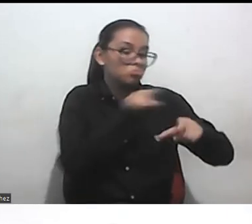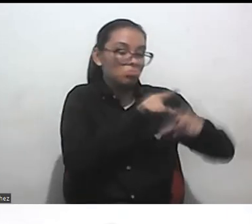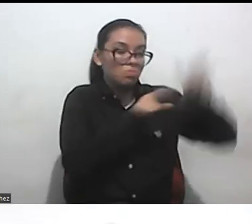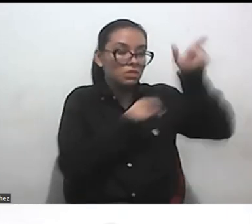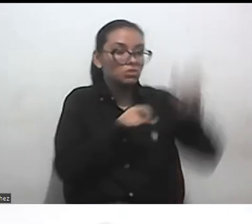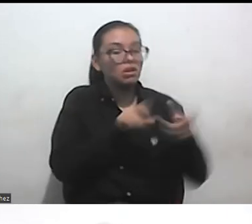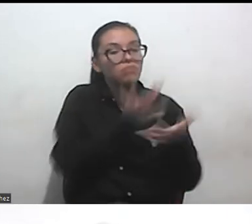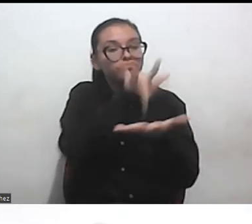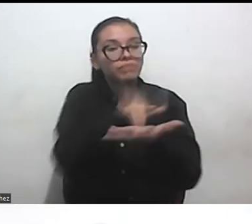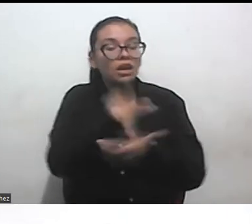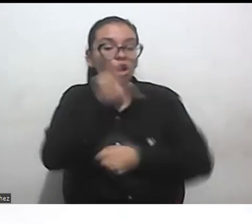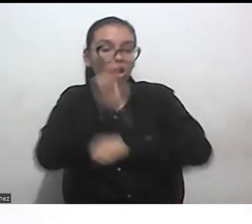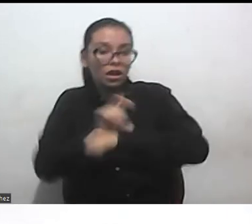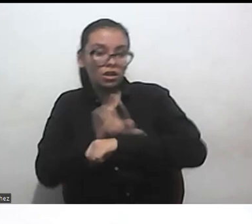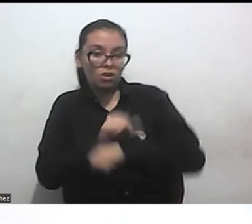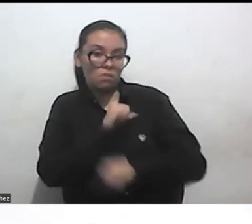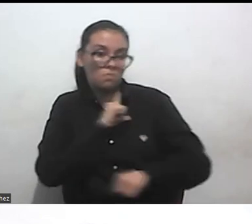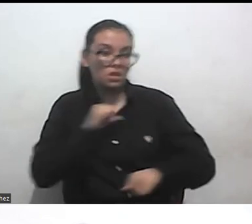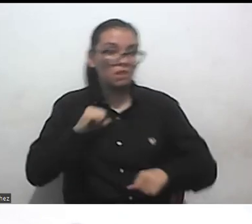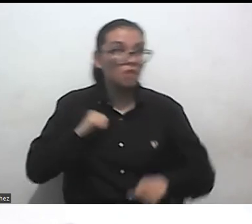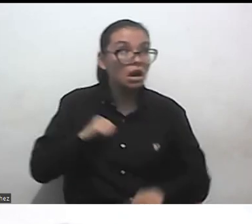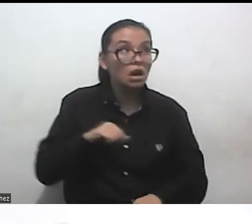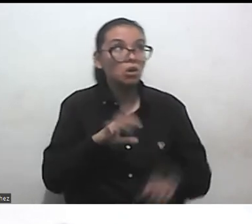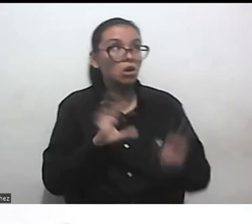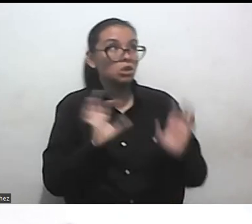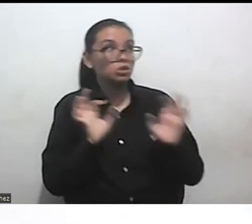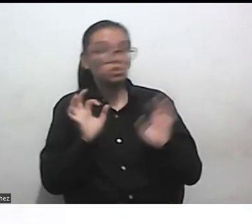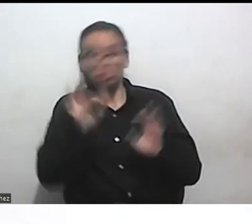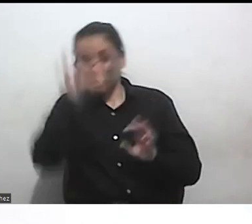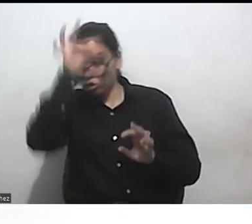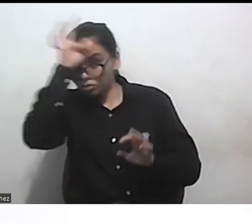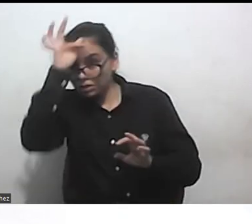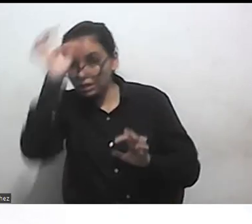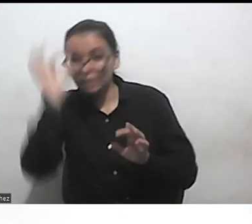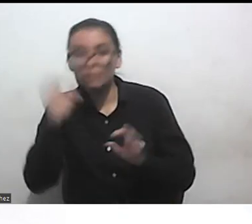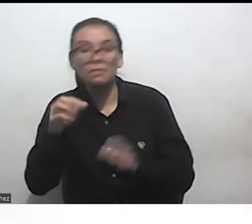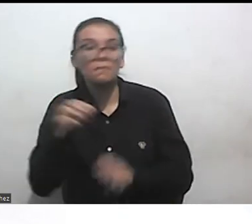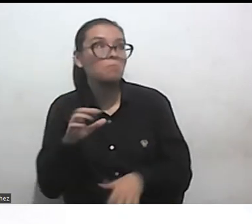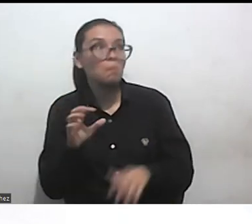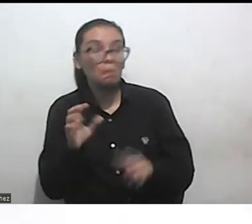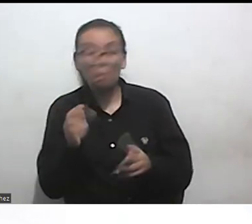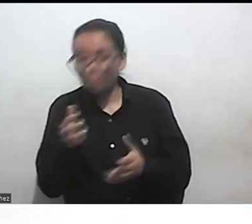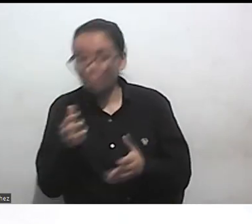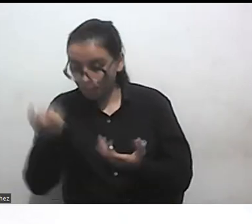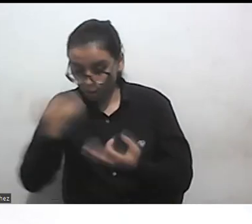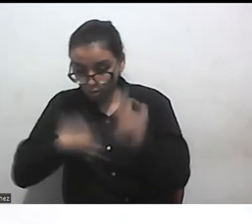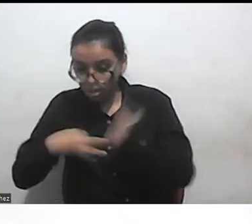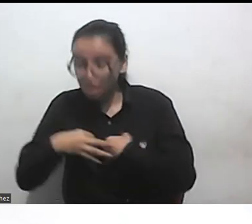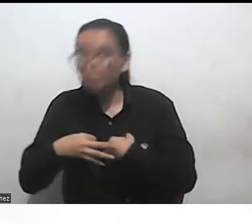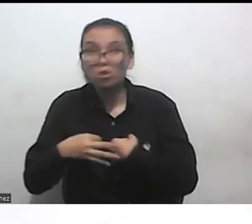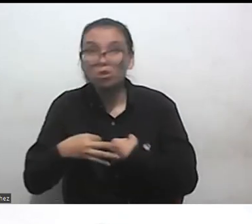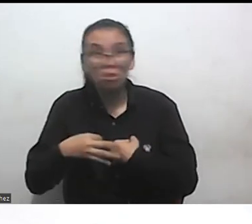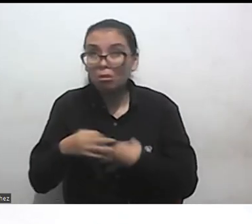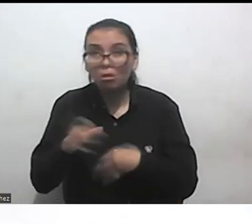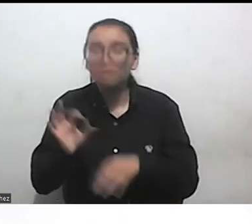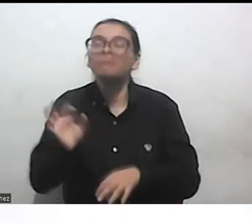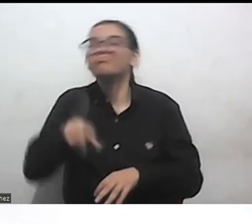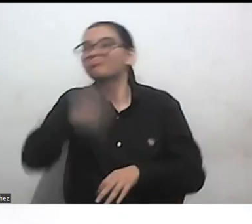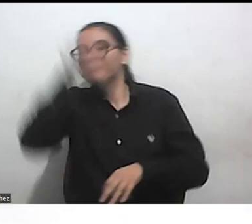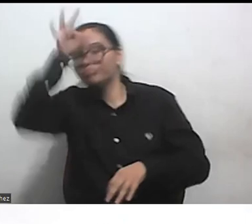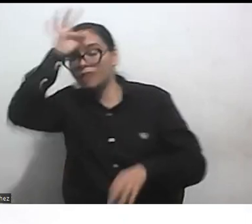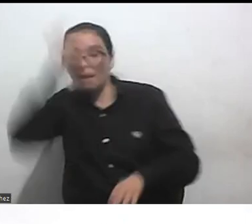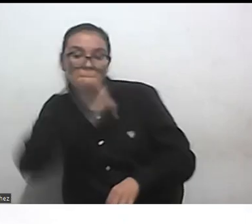le podían atender en el hospital podía pagar para ir a una clínica que escuchó acerca de la palabra autismo mucho